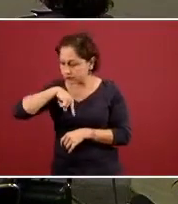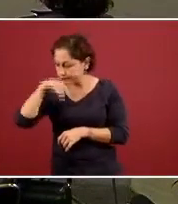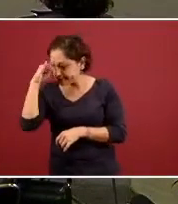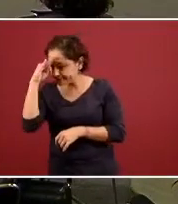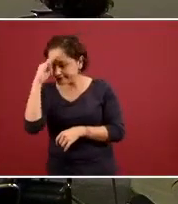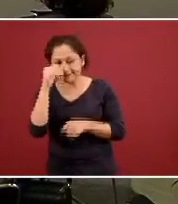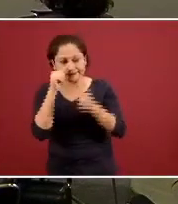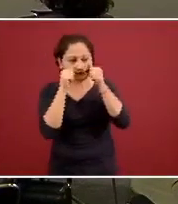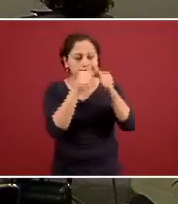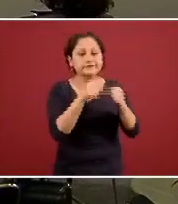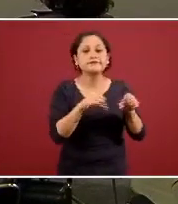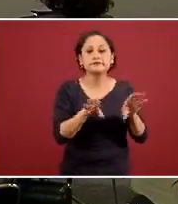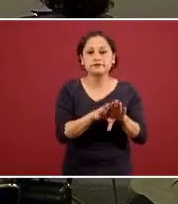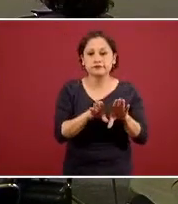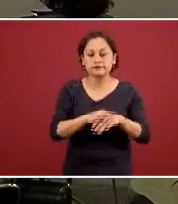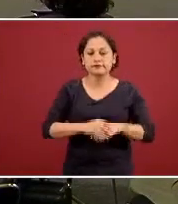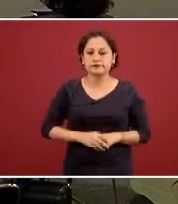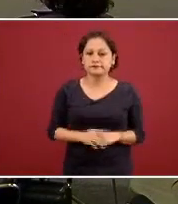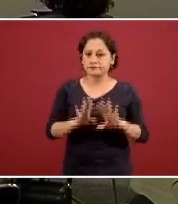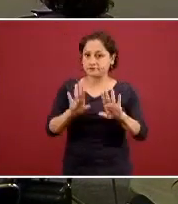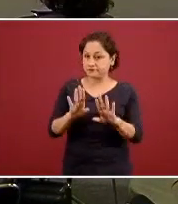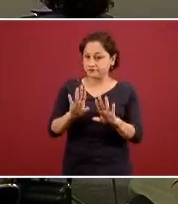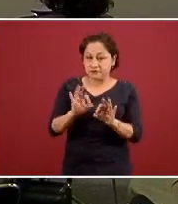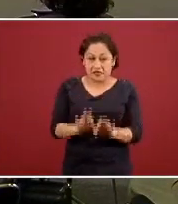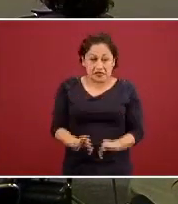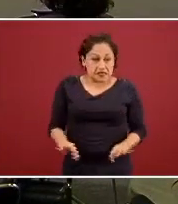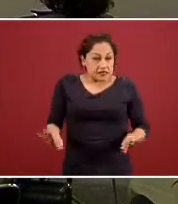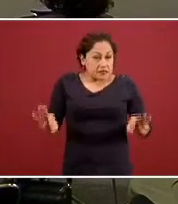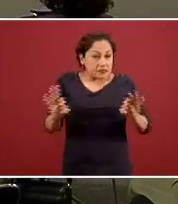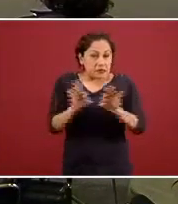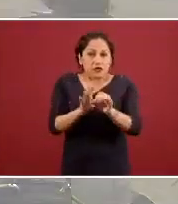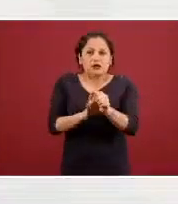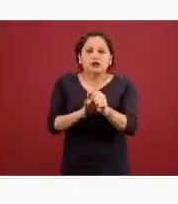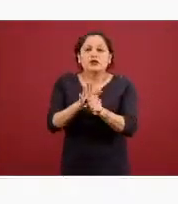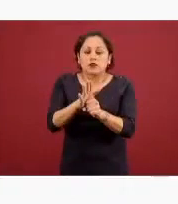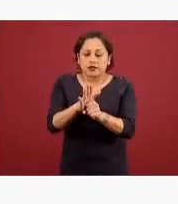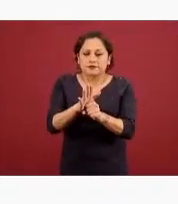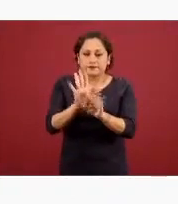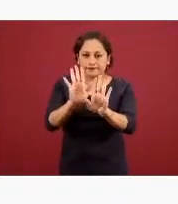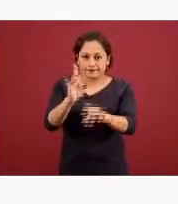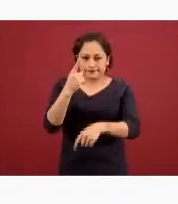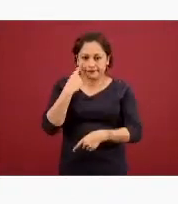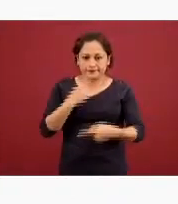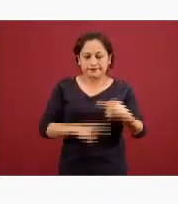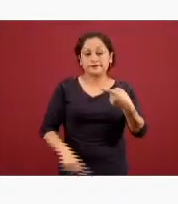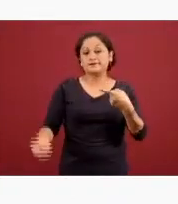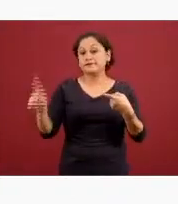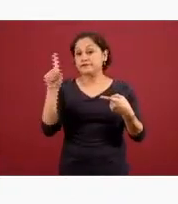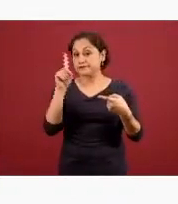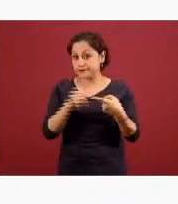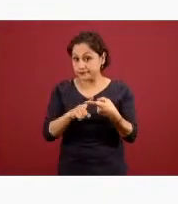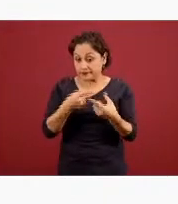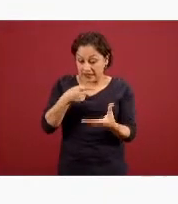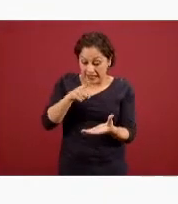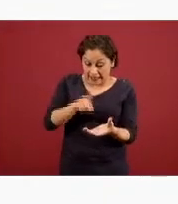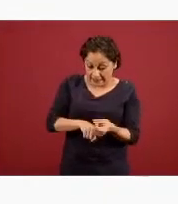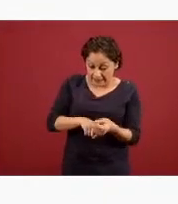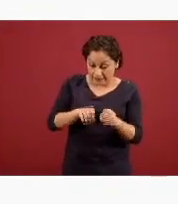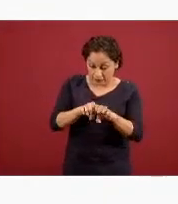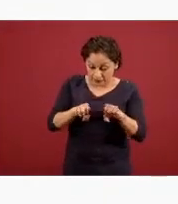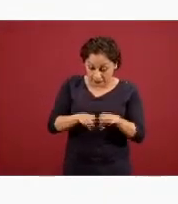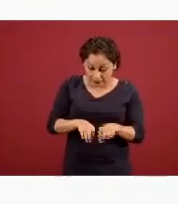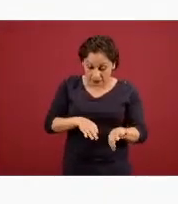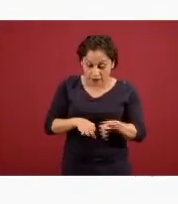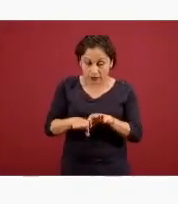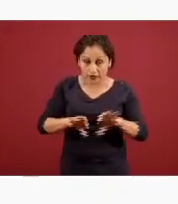entonces ¿cuáles son los puntos importantes? la organización del trabajo yo quiero pensar que somos muy afortunados